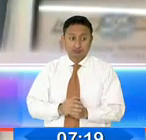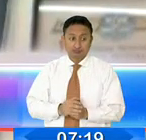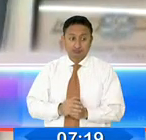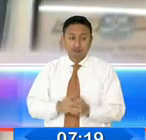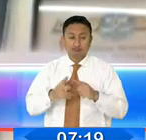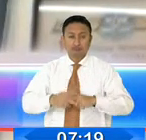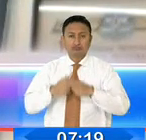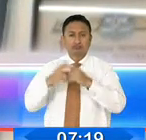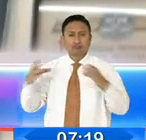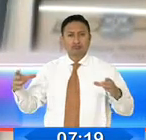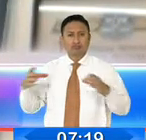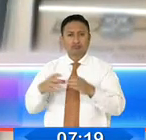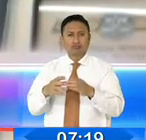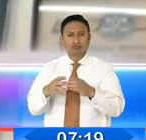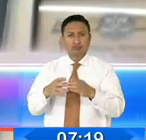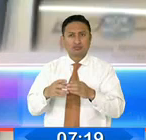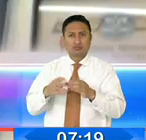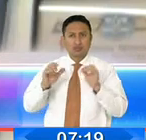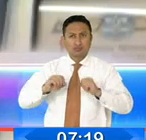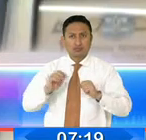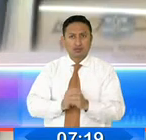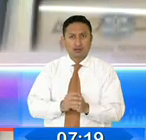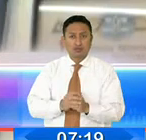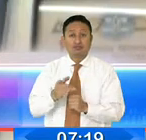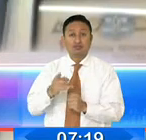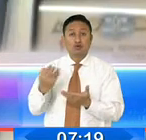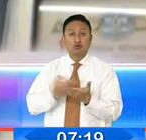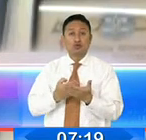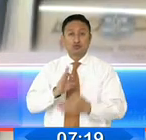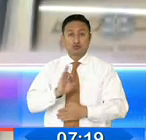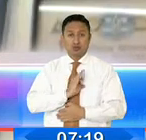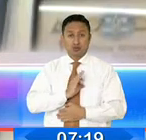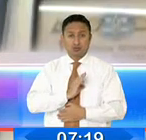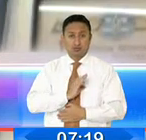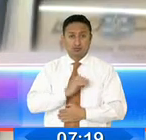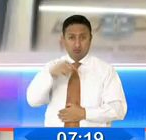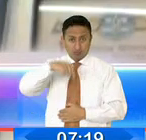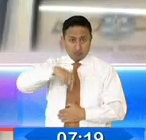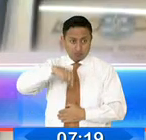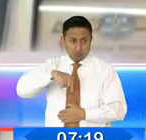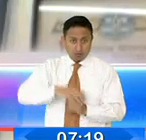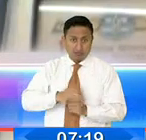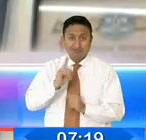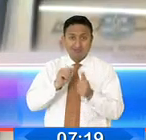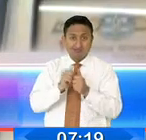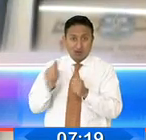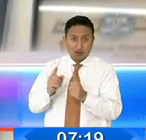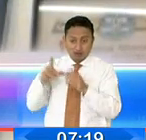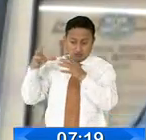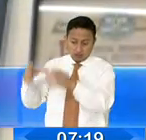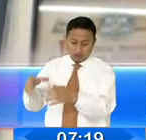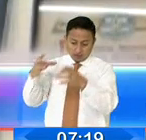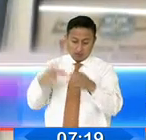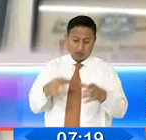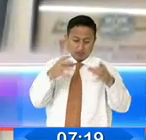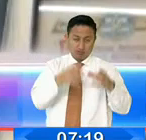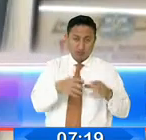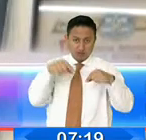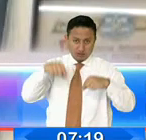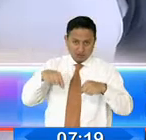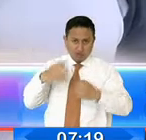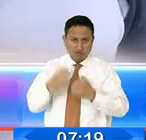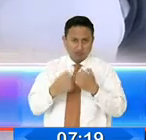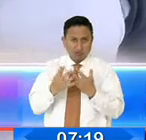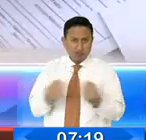justamente para armar mesas técnicas que nos permitan sector por sector ir encontrando las soluciones del